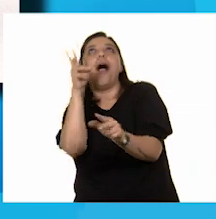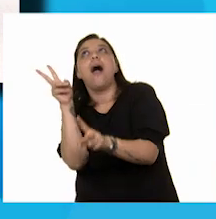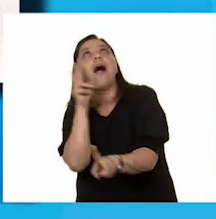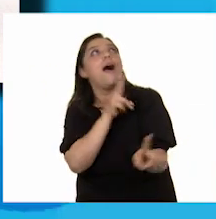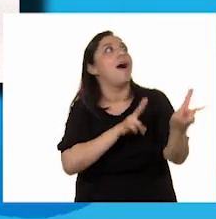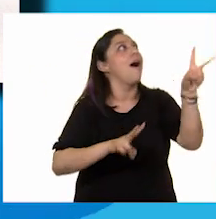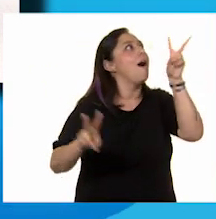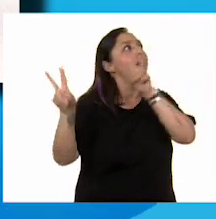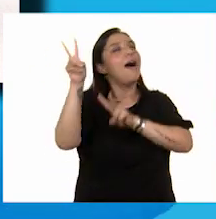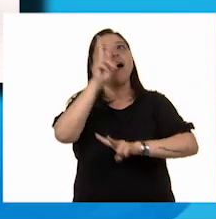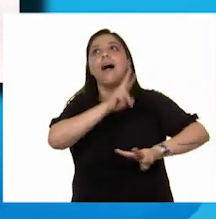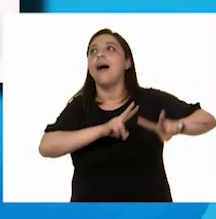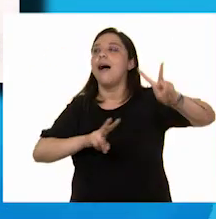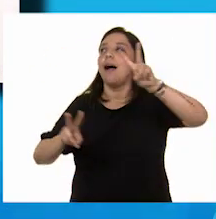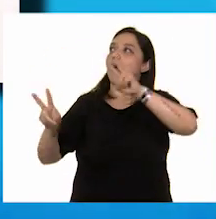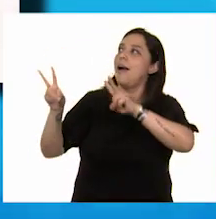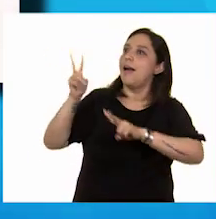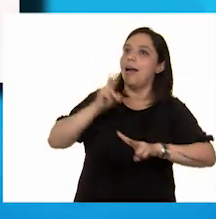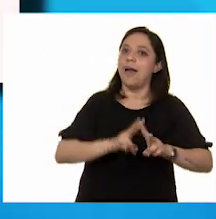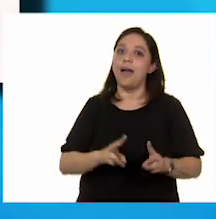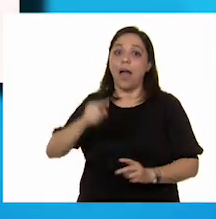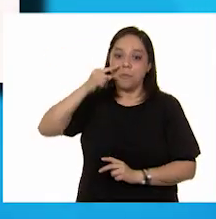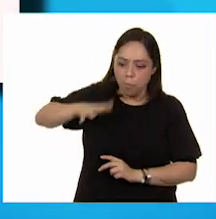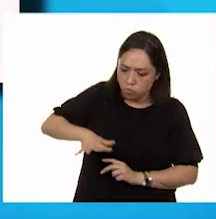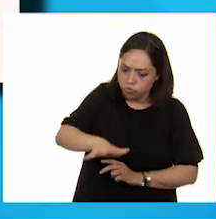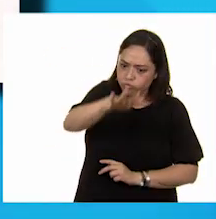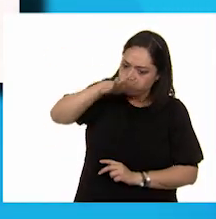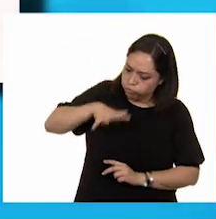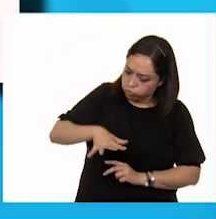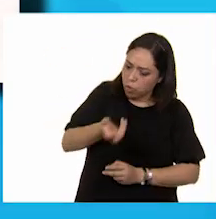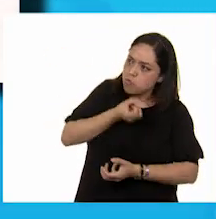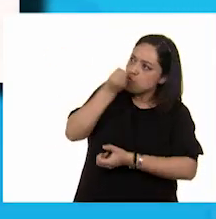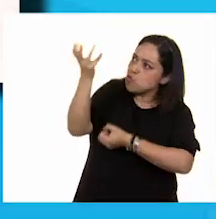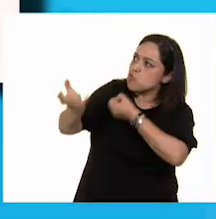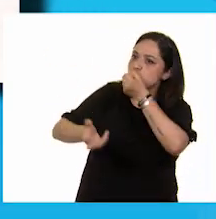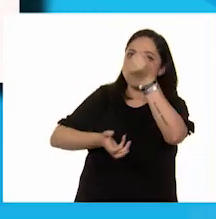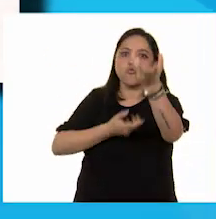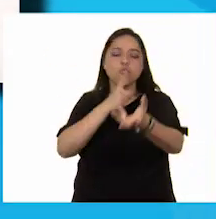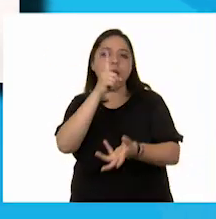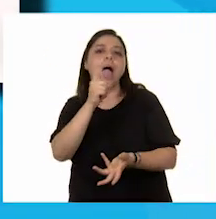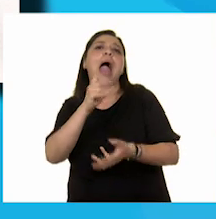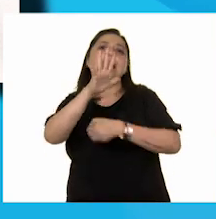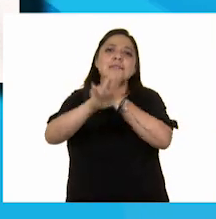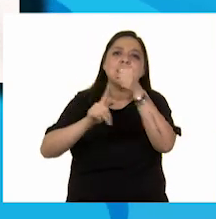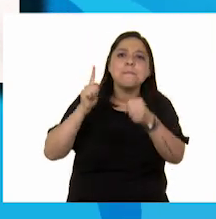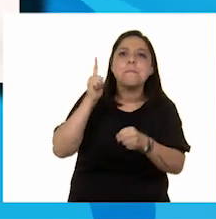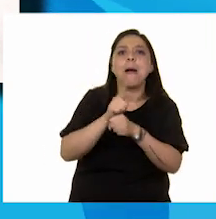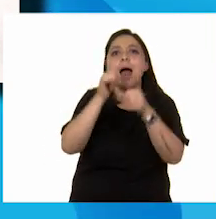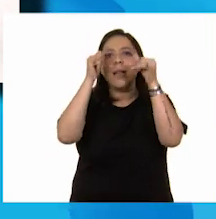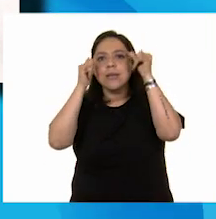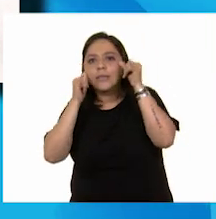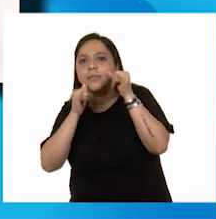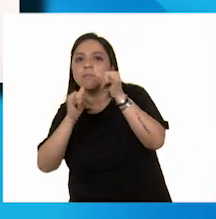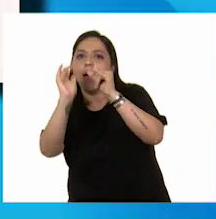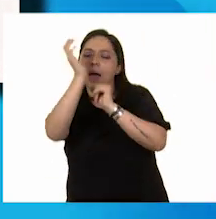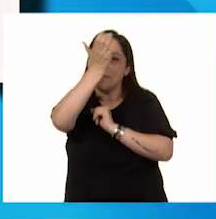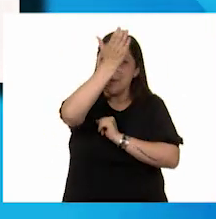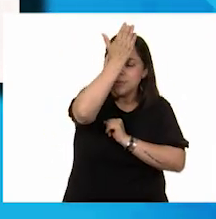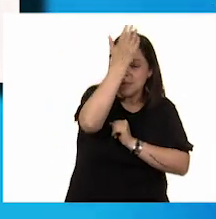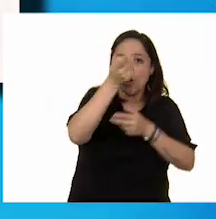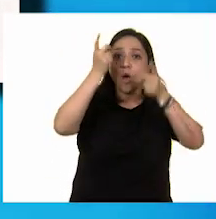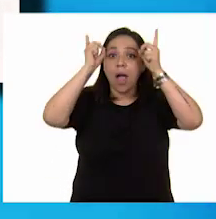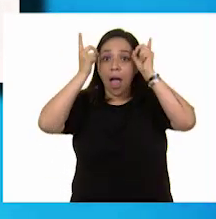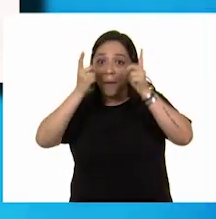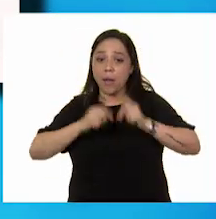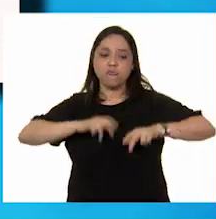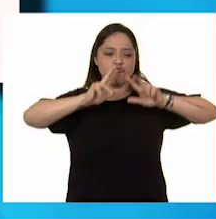impresionante. Veían cómo el río alimentaba a todos los animales. Vacas, becerros, caballos bajaban a